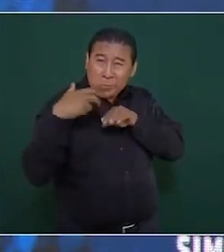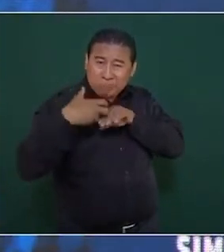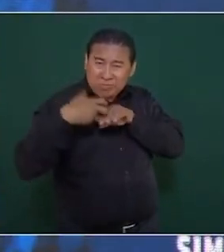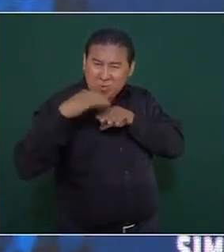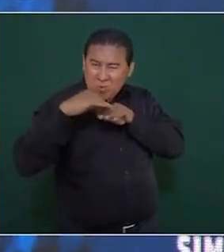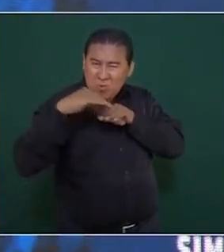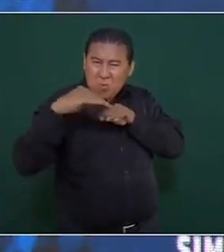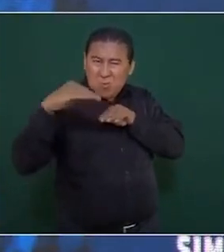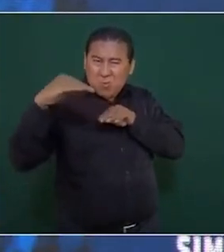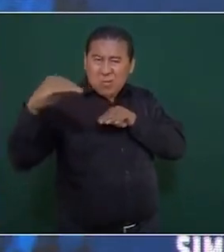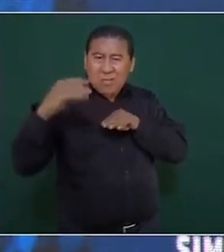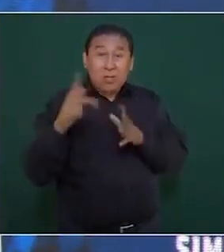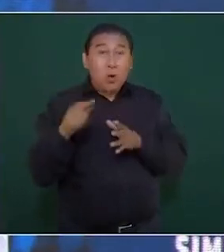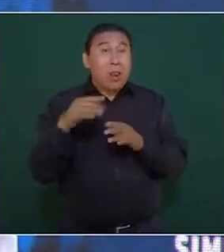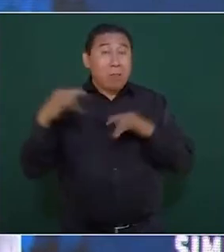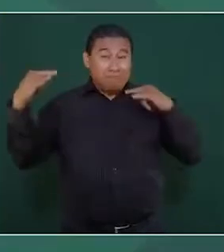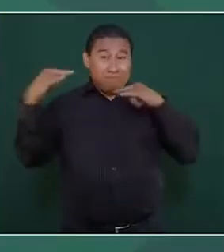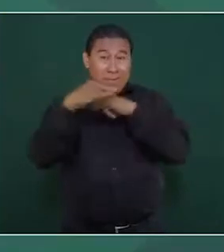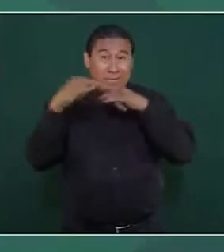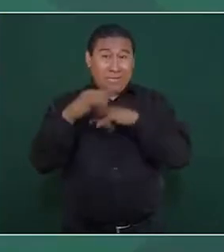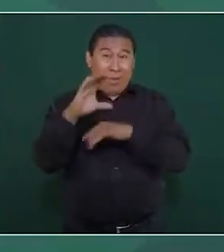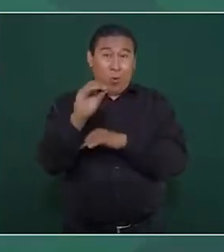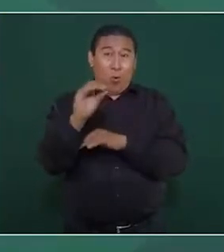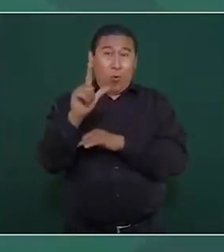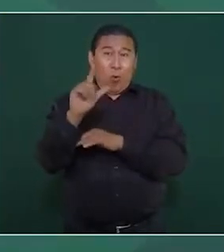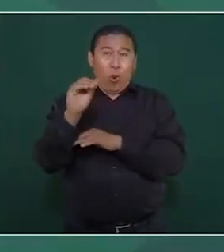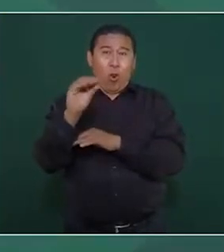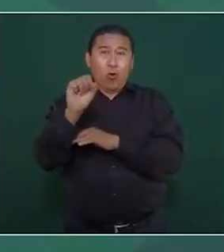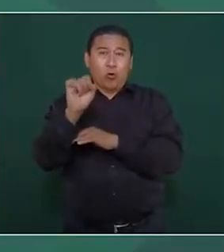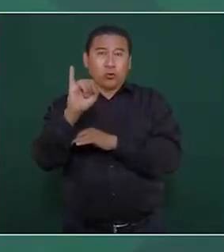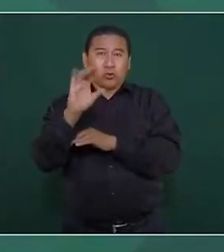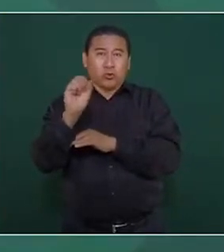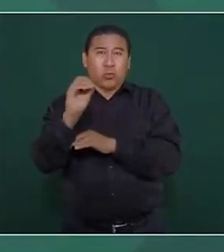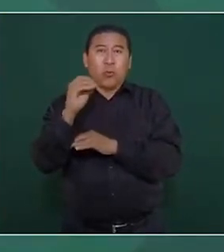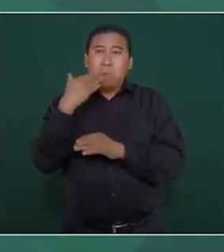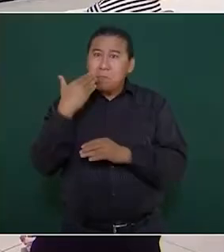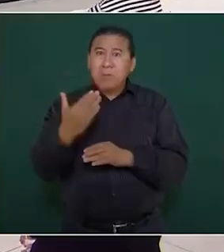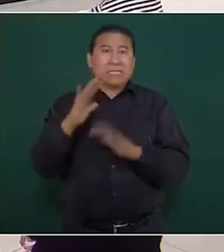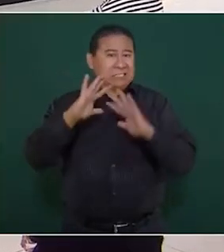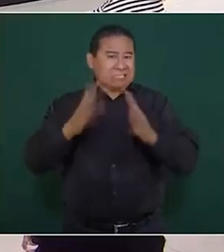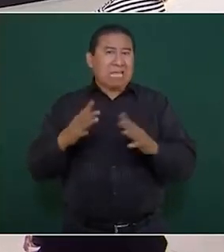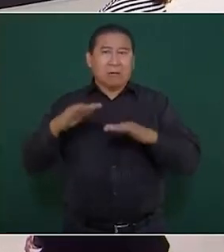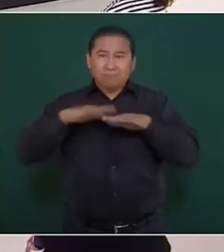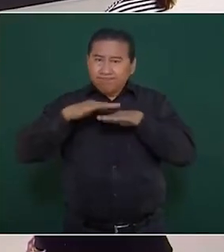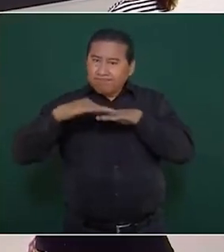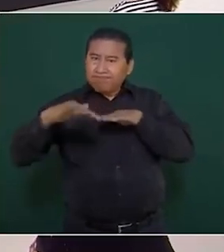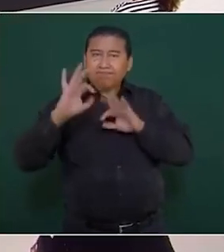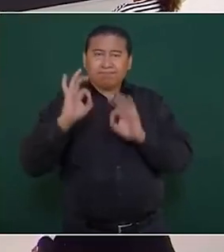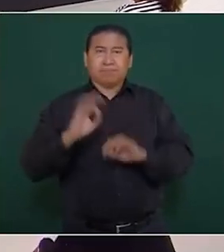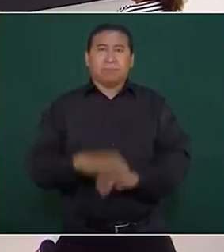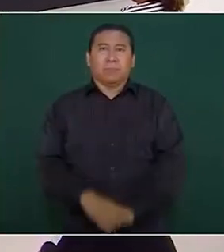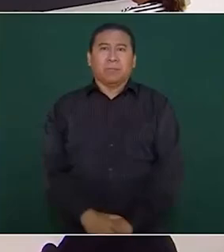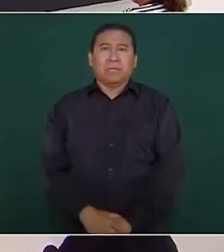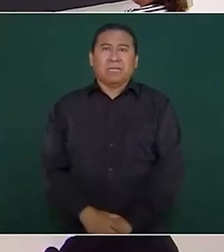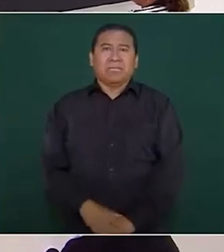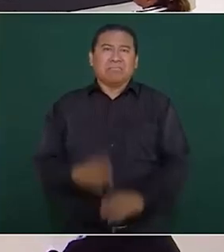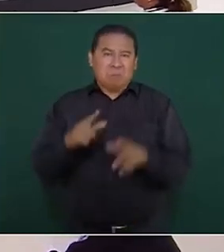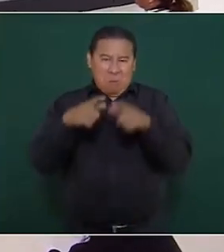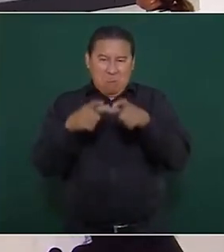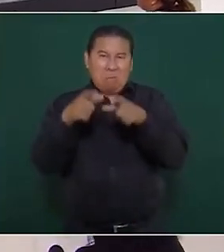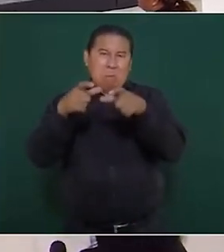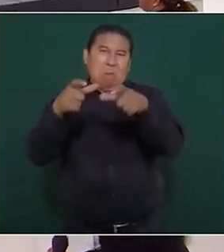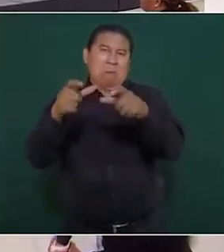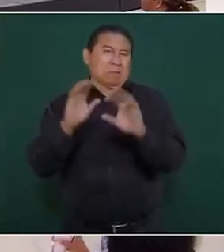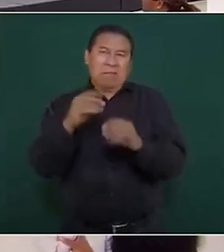toda la avenida Colosio para que ya no haya tantos baches,